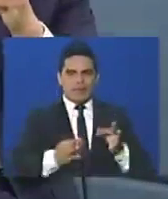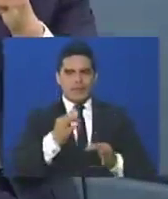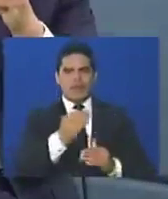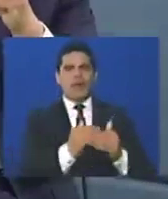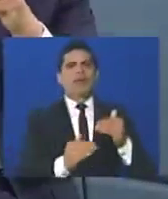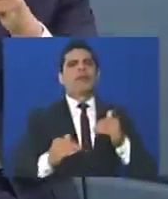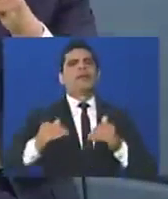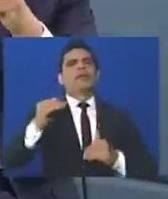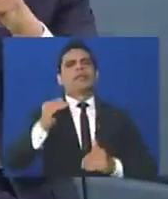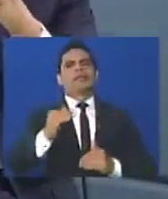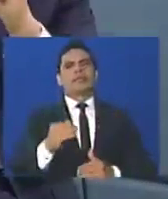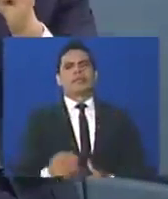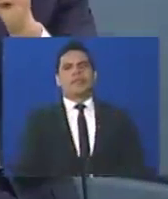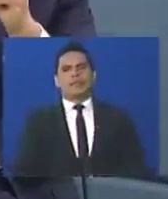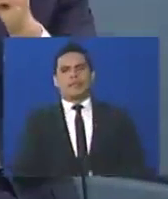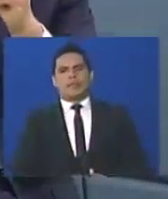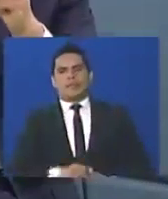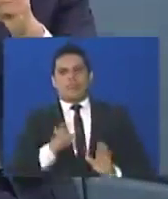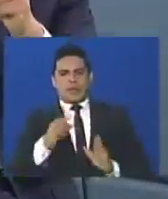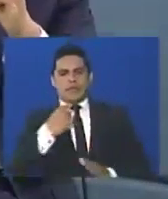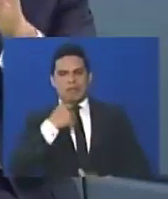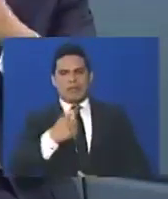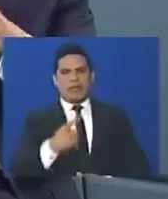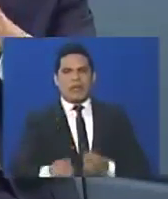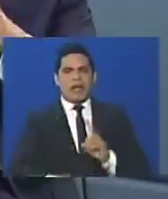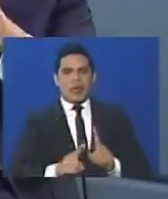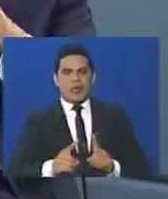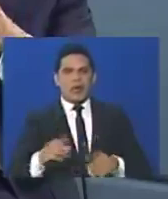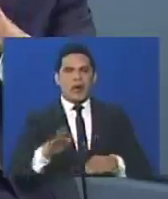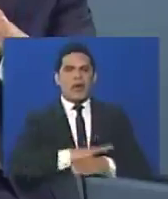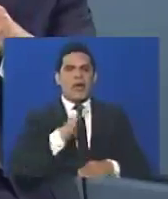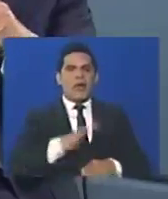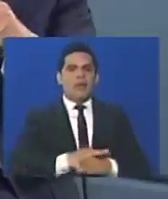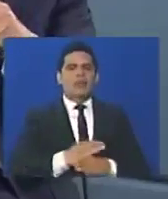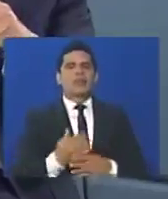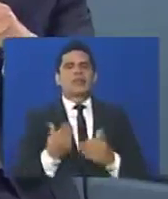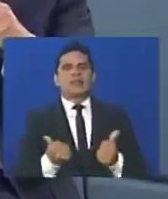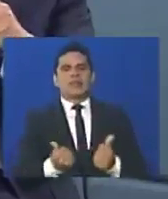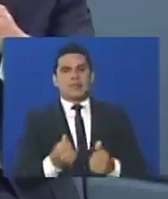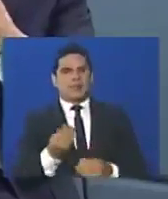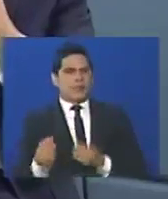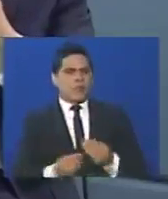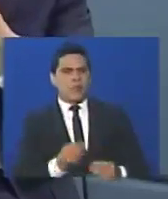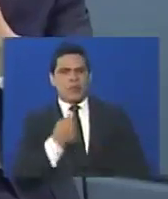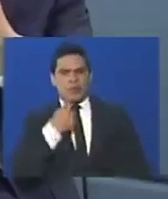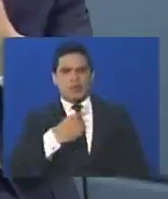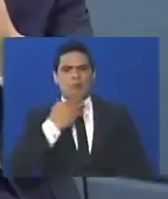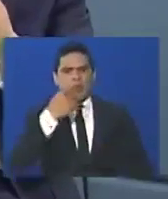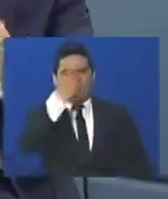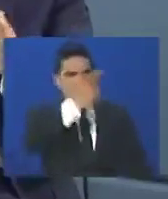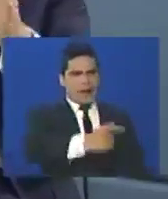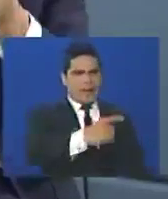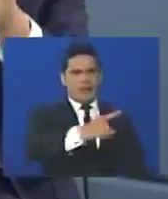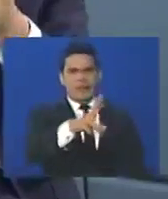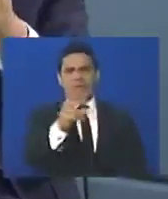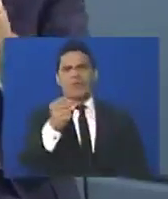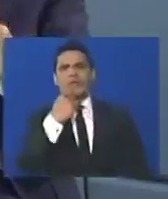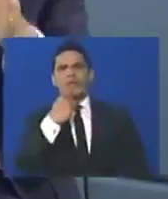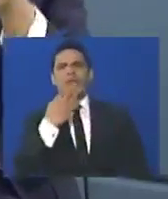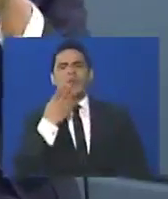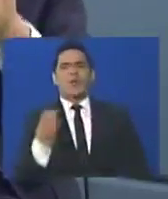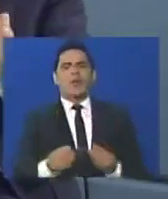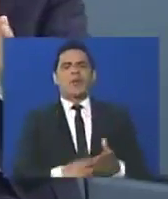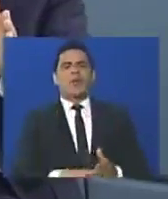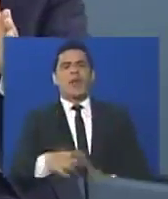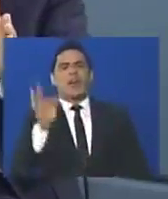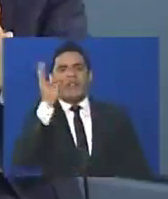Supremo abstractamente, me estoy refiriendo a hechos concretos, no me estoy refiriendo a la persona, me estoy refiriendo